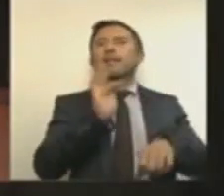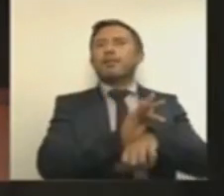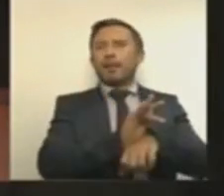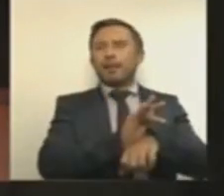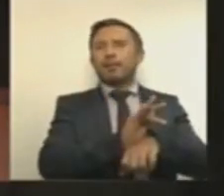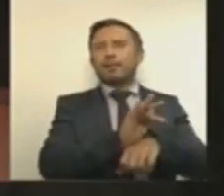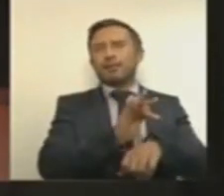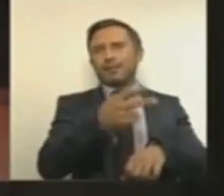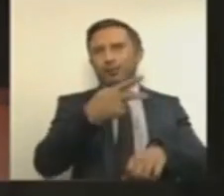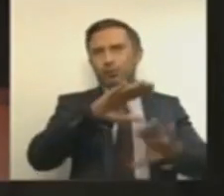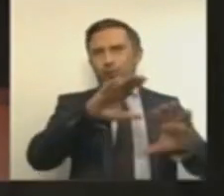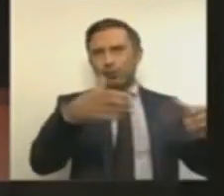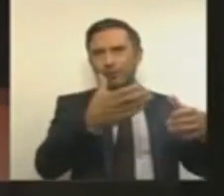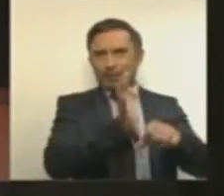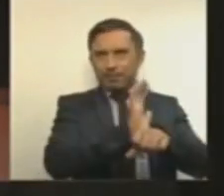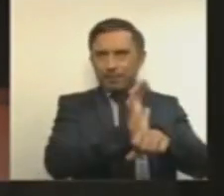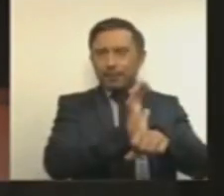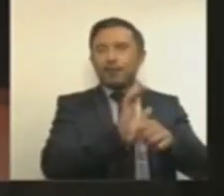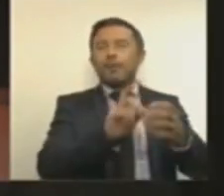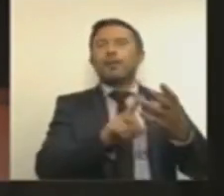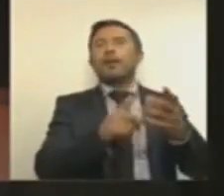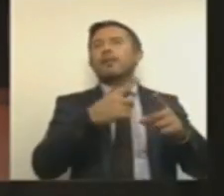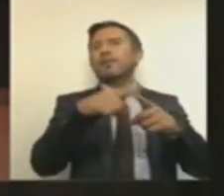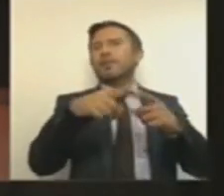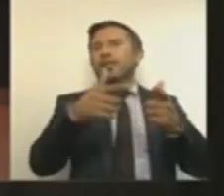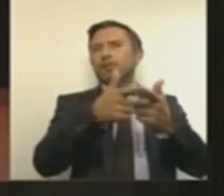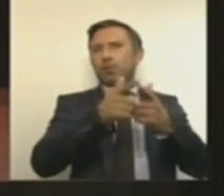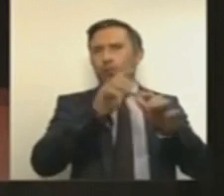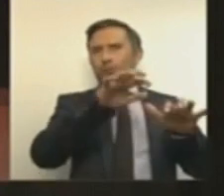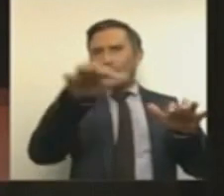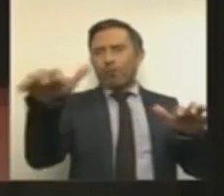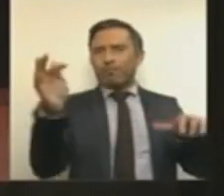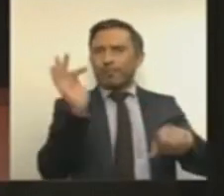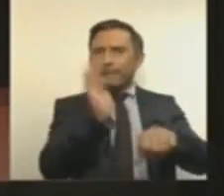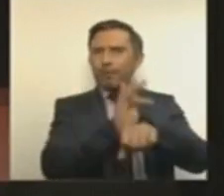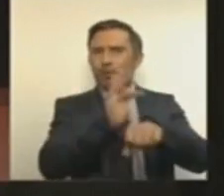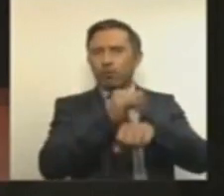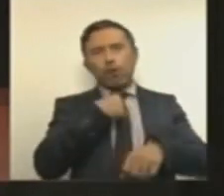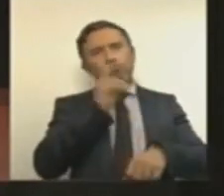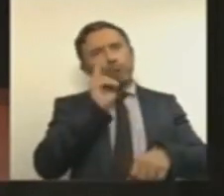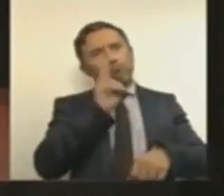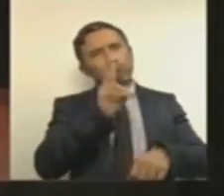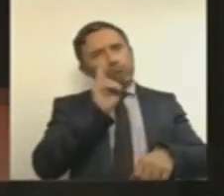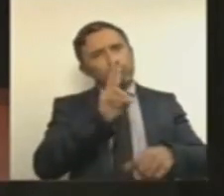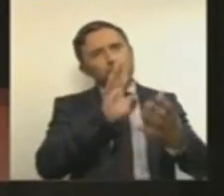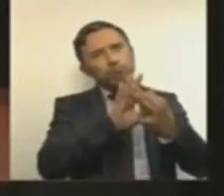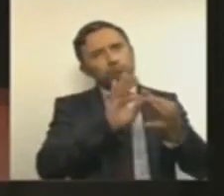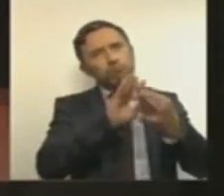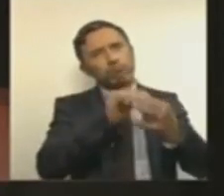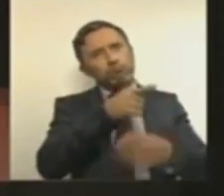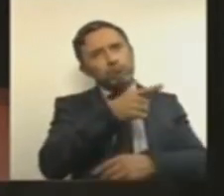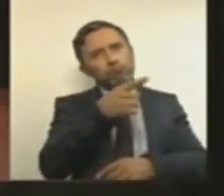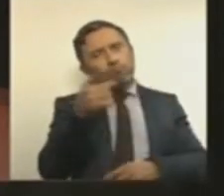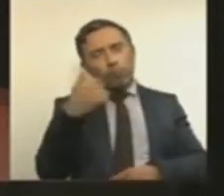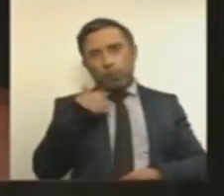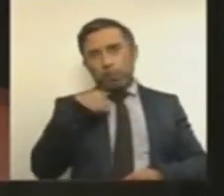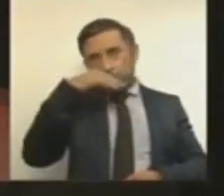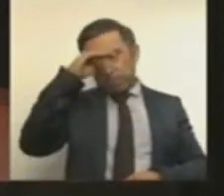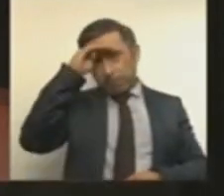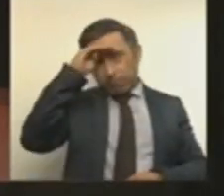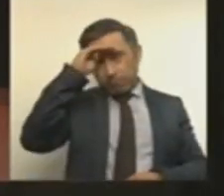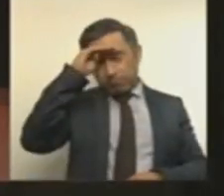cinematográfico, de todos estos grupos, me parece que vale la pena